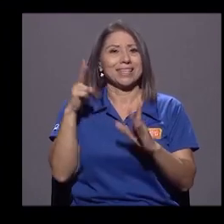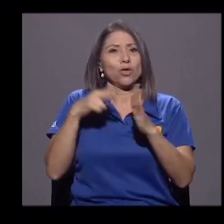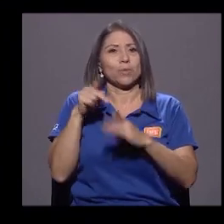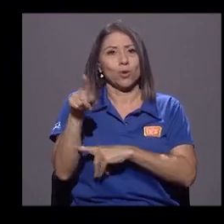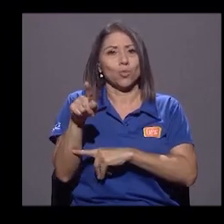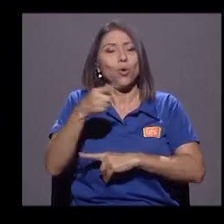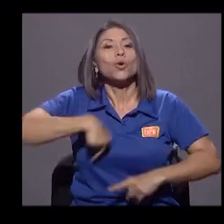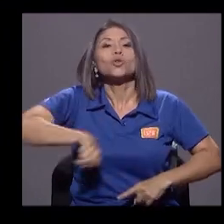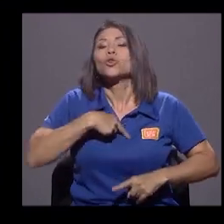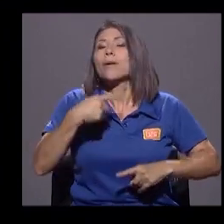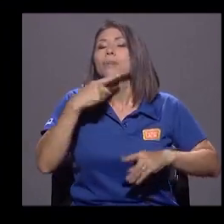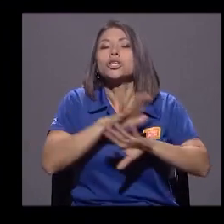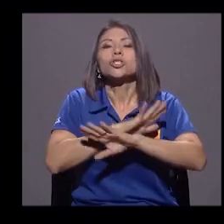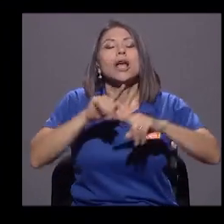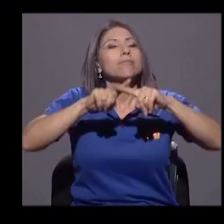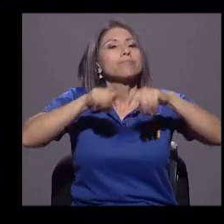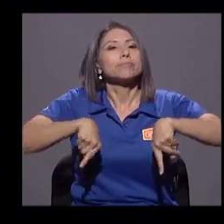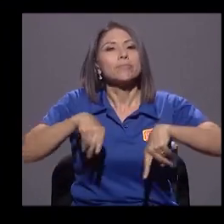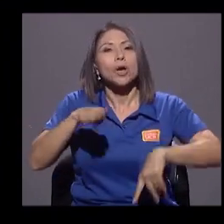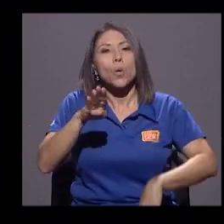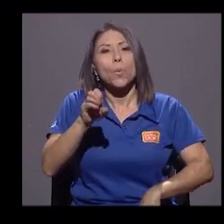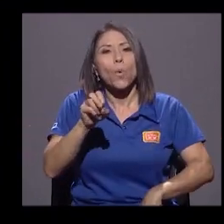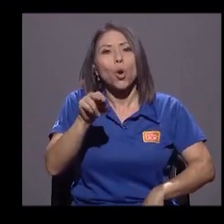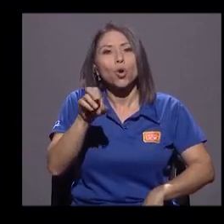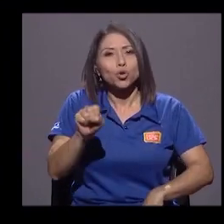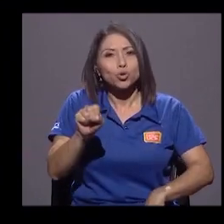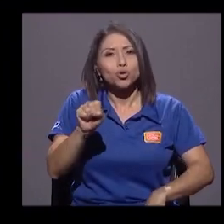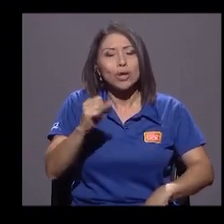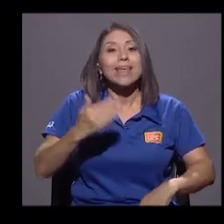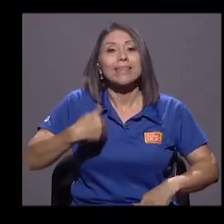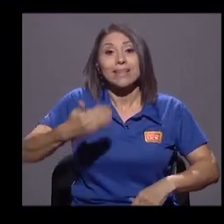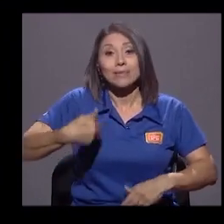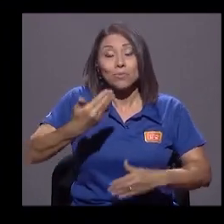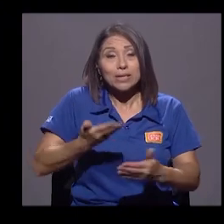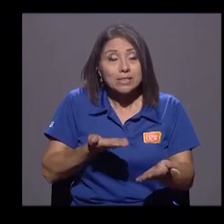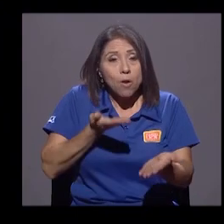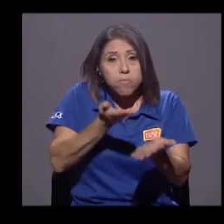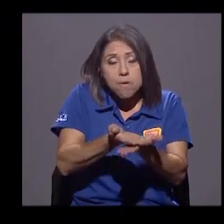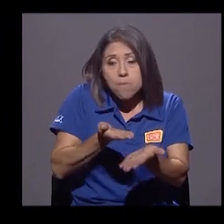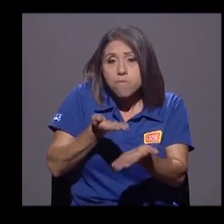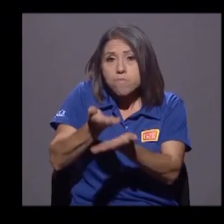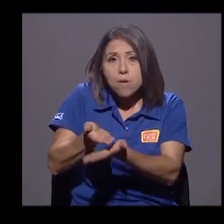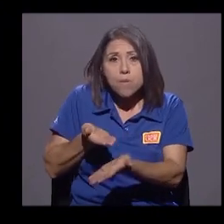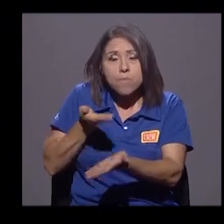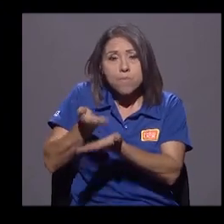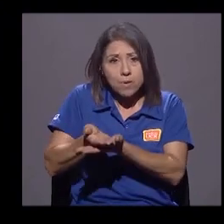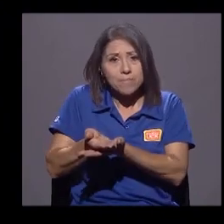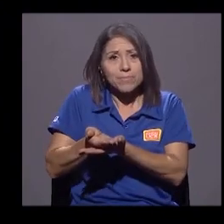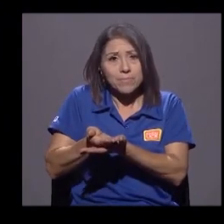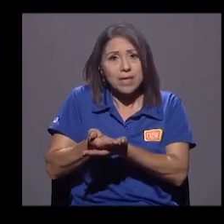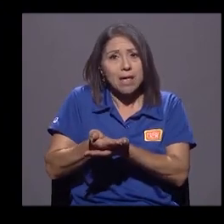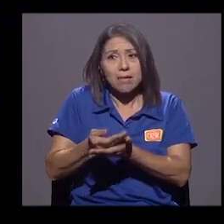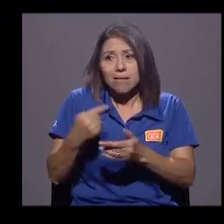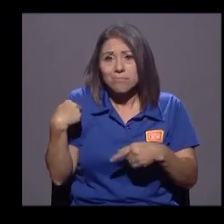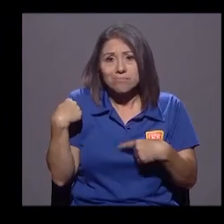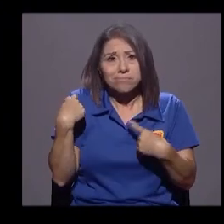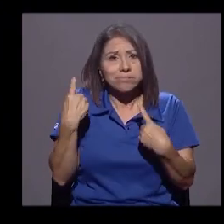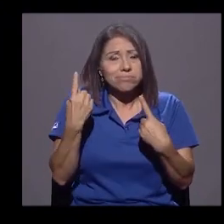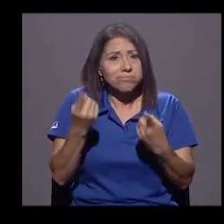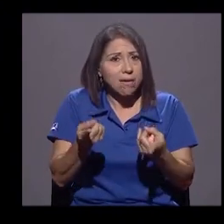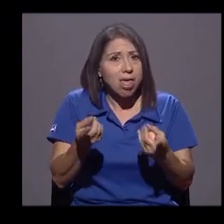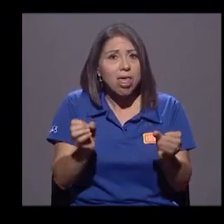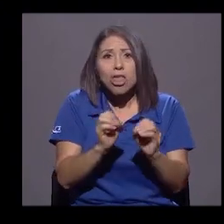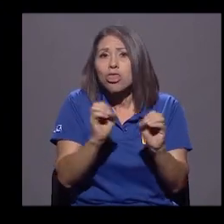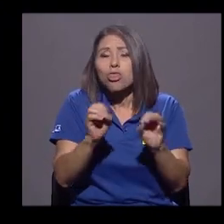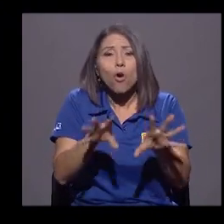bonos. Luego hemos hecho propuestas subsiguientes desde el Código Electoral de 2009 que no han encontrado eco